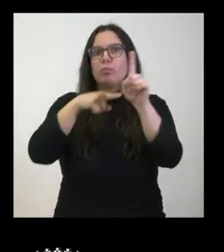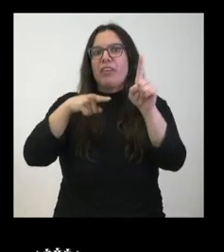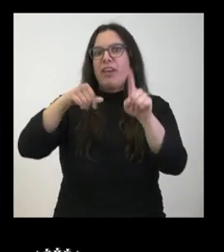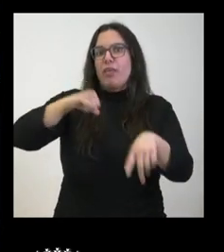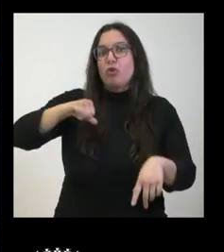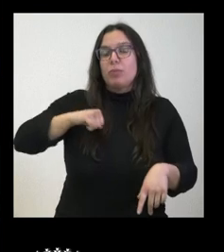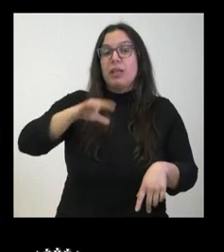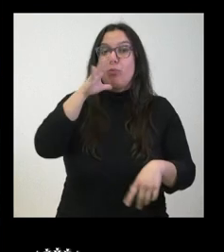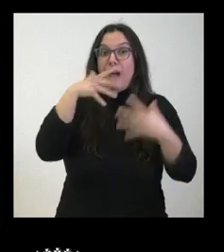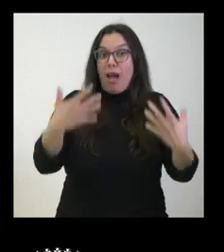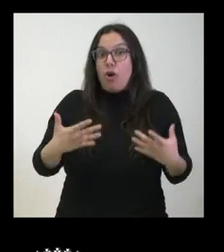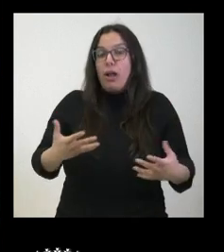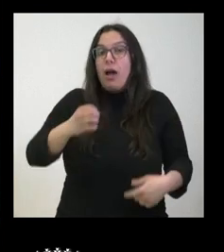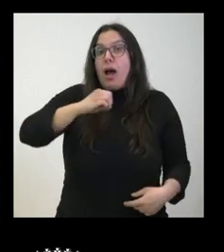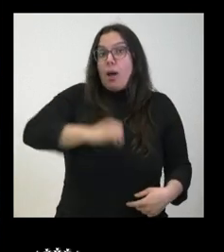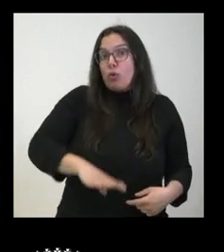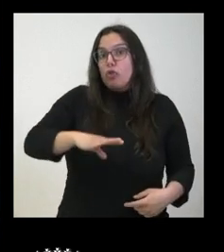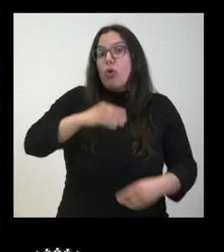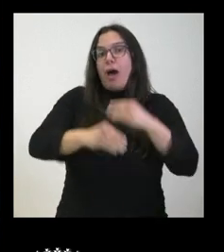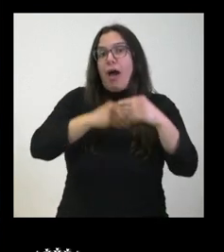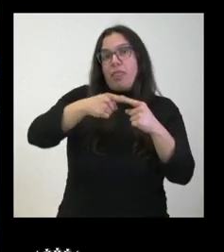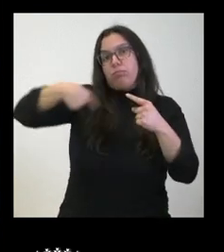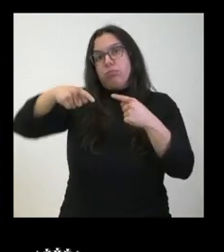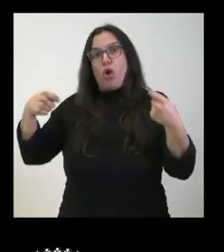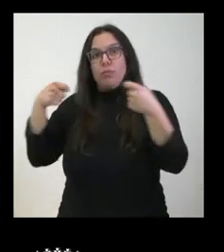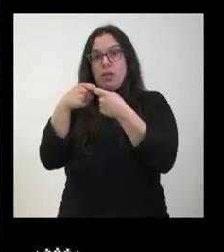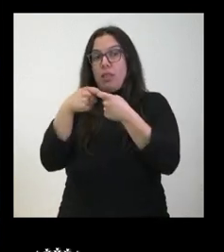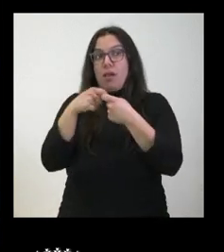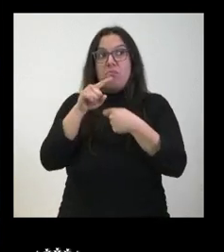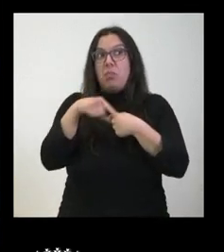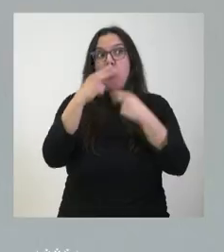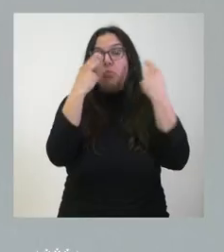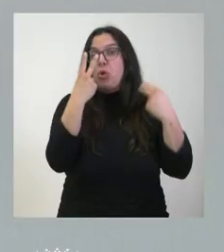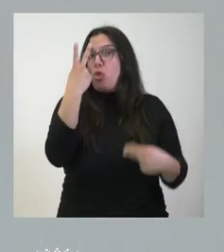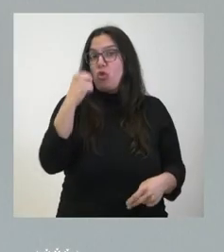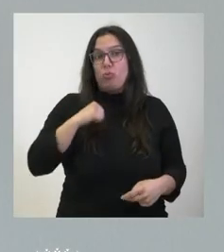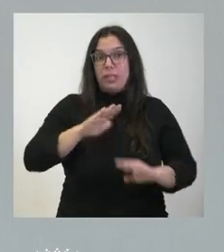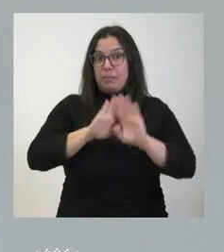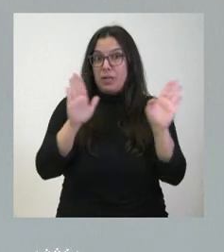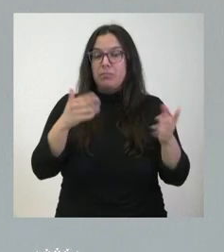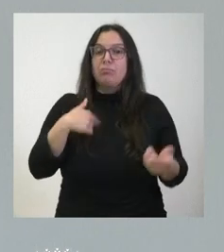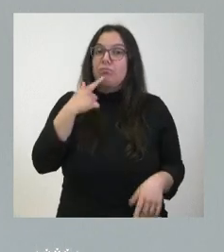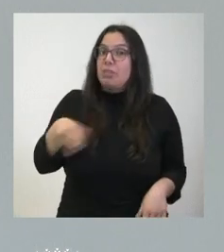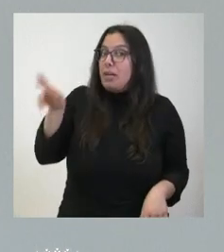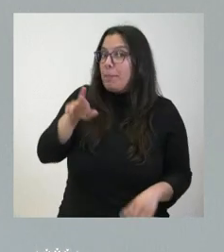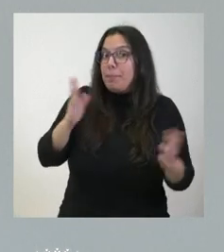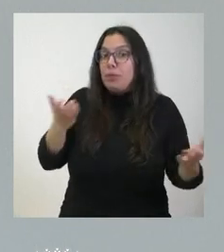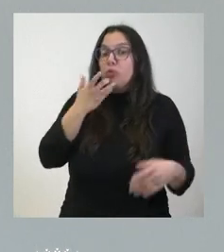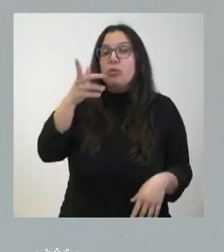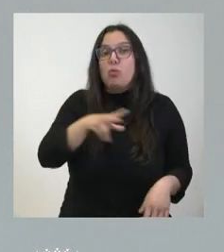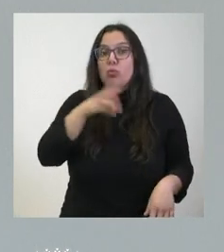practica a través de la concertada y en dos hospitales de Castilla y León. Pero le vuelvo a decir lo mismo. Si usted